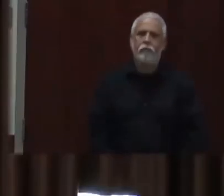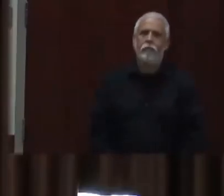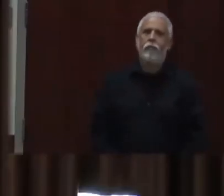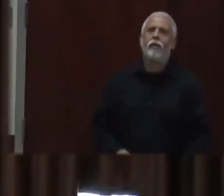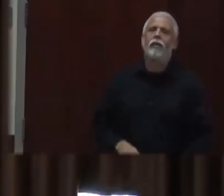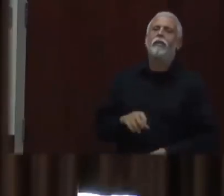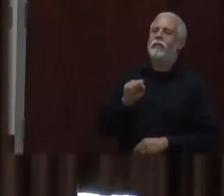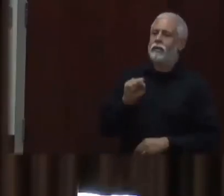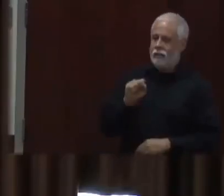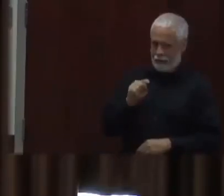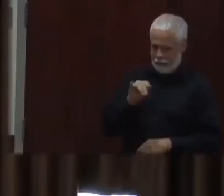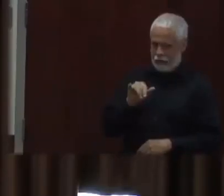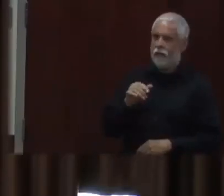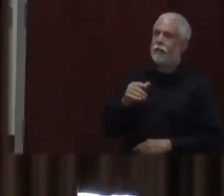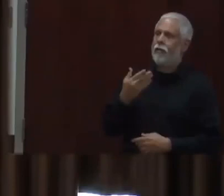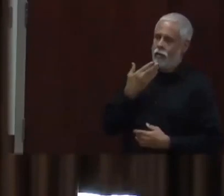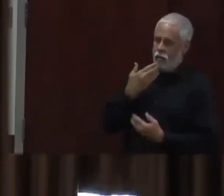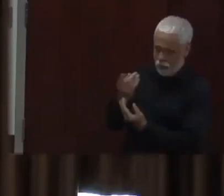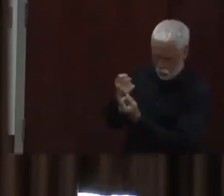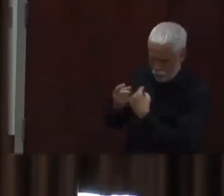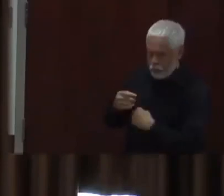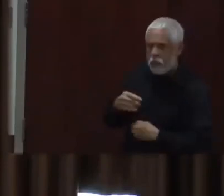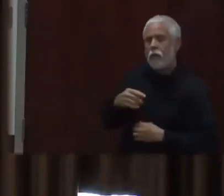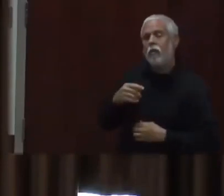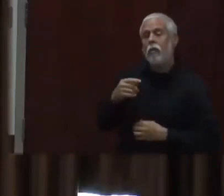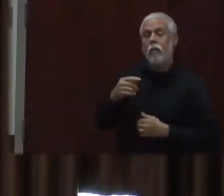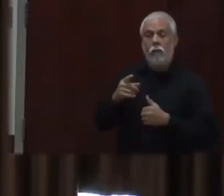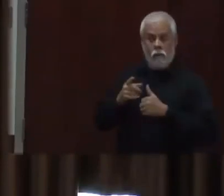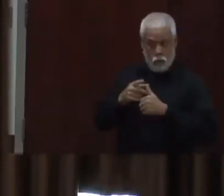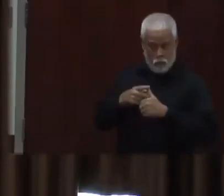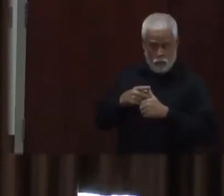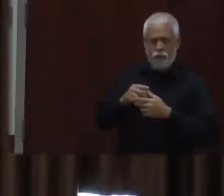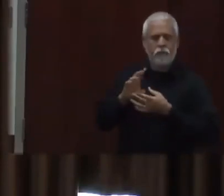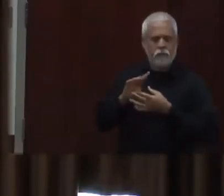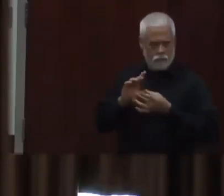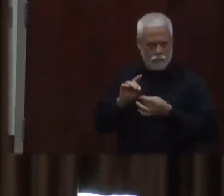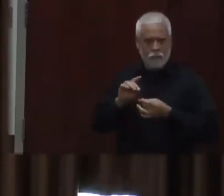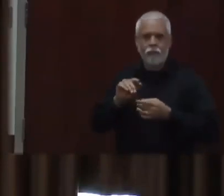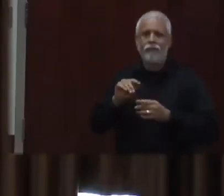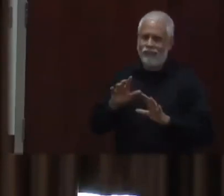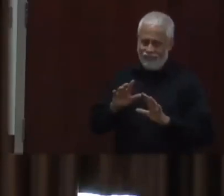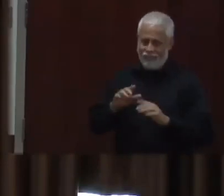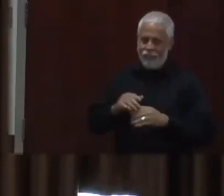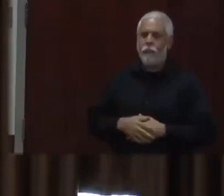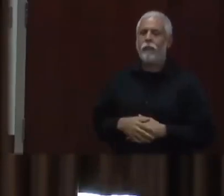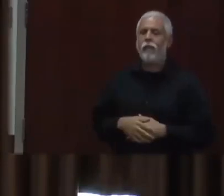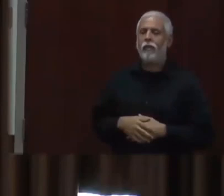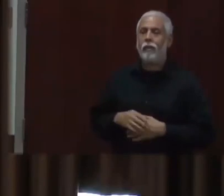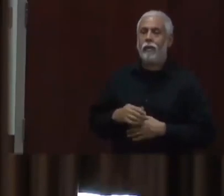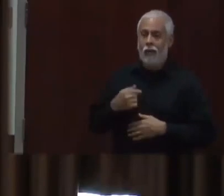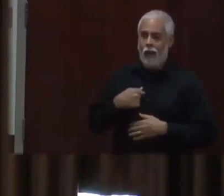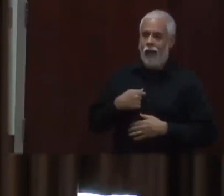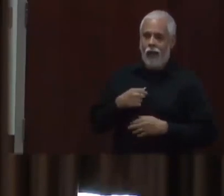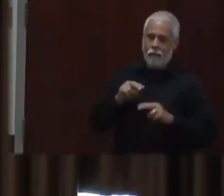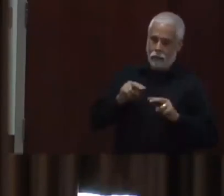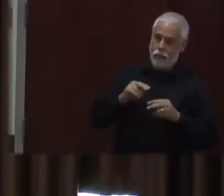estoy viendo esto todos los días, pero cada semana estamos buscando en nuestro centro de comando a ver si